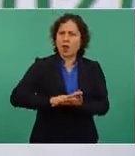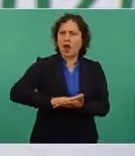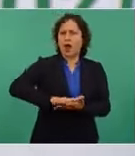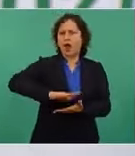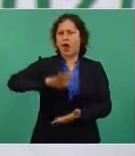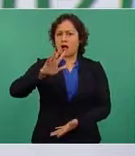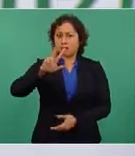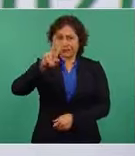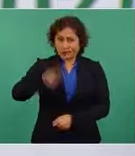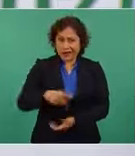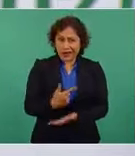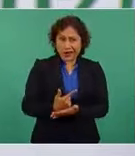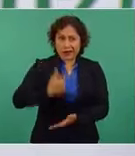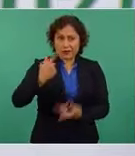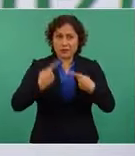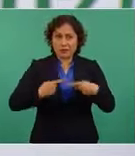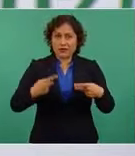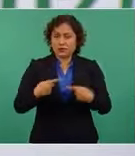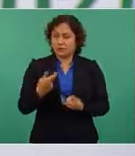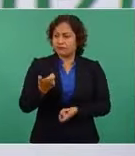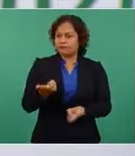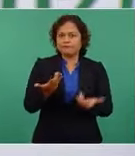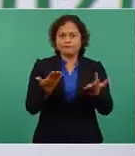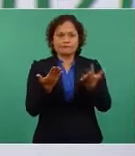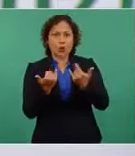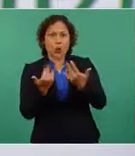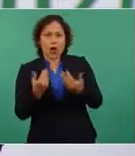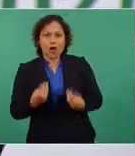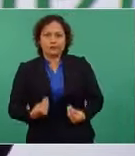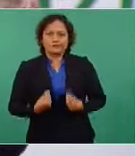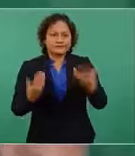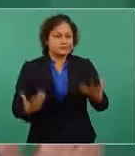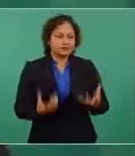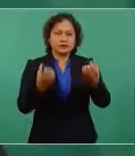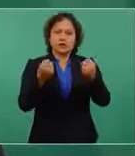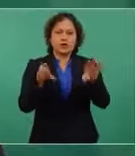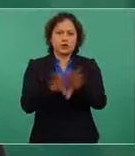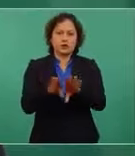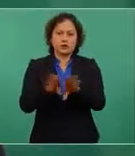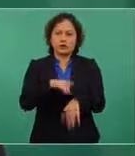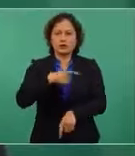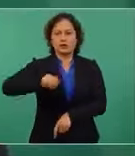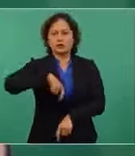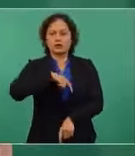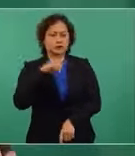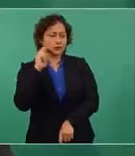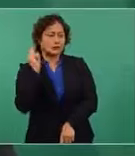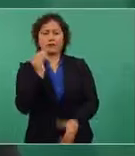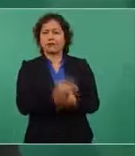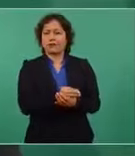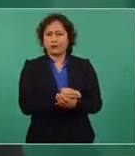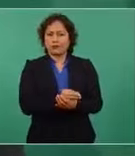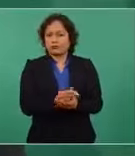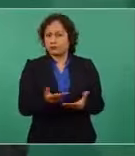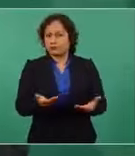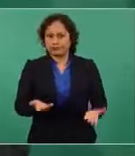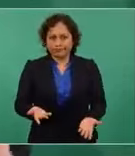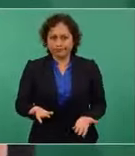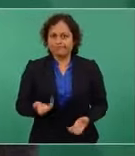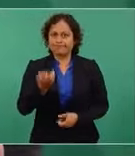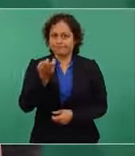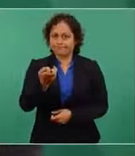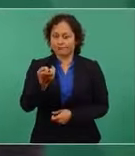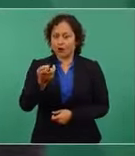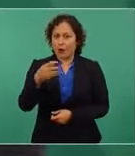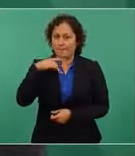al día para sobrevivir y no decimos nada y todo sigue como si nada, una especie de cinismo, de que pues